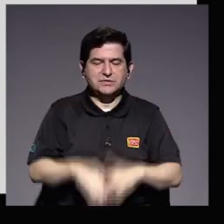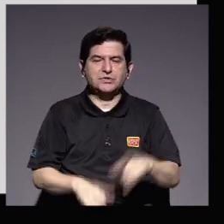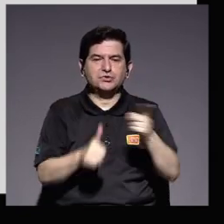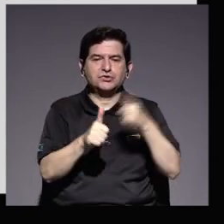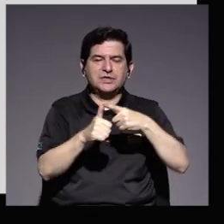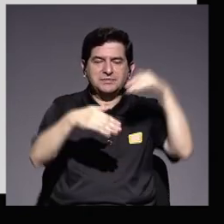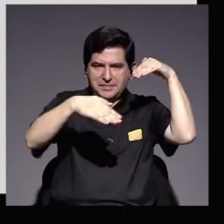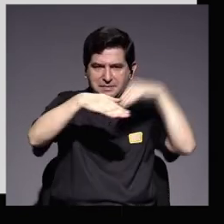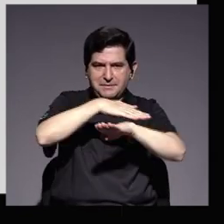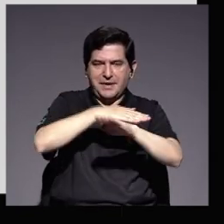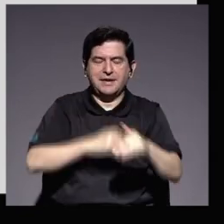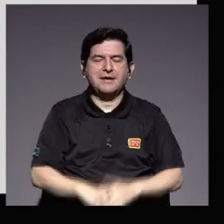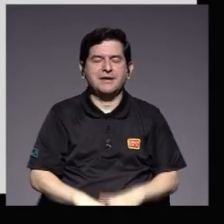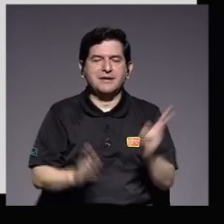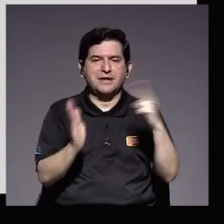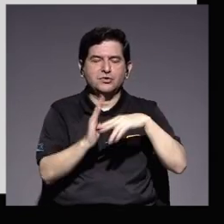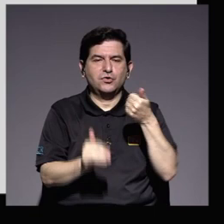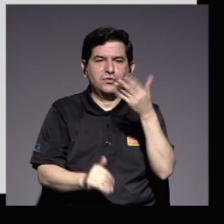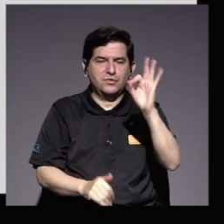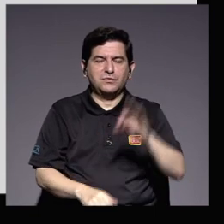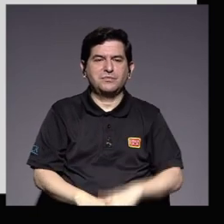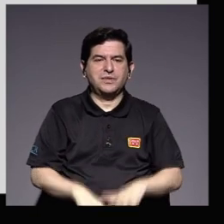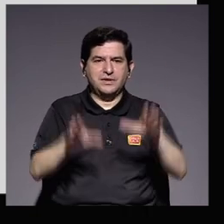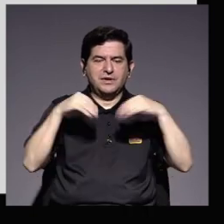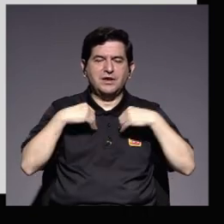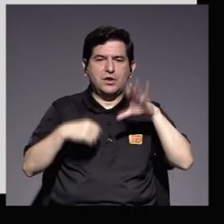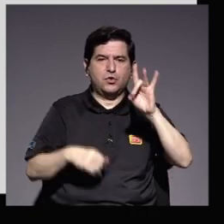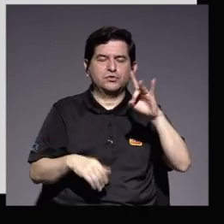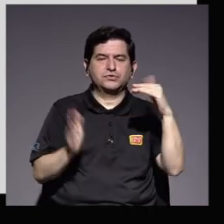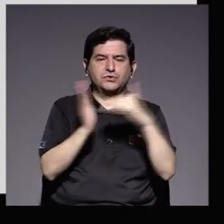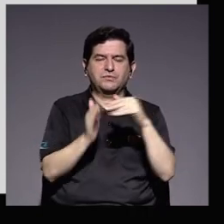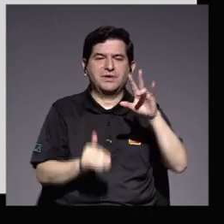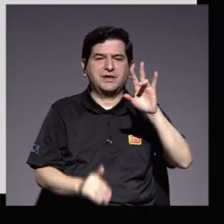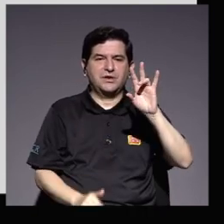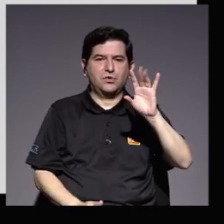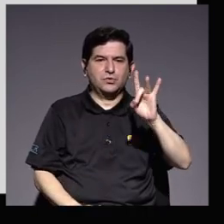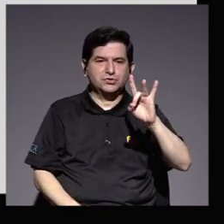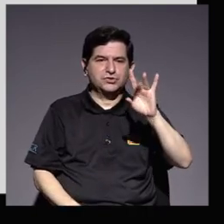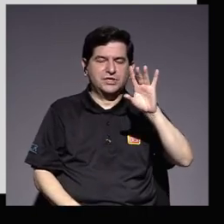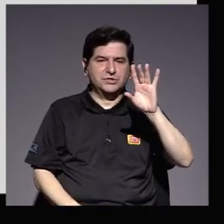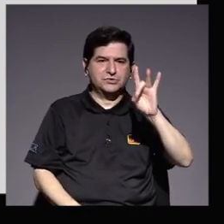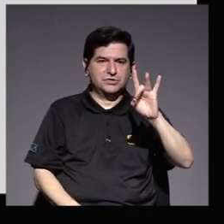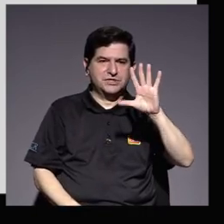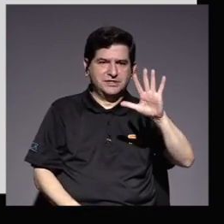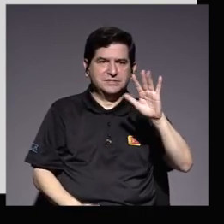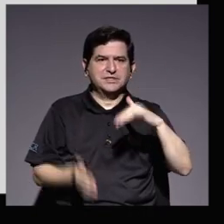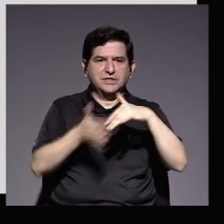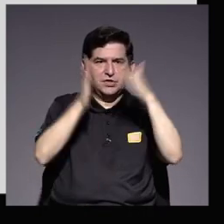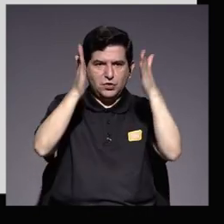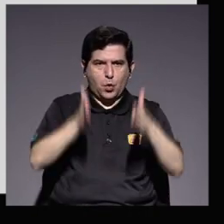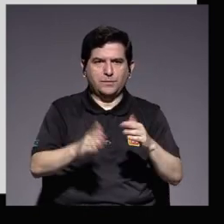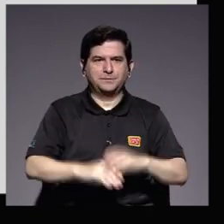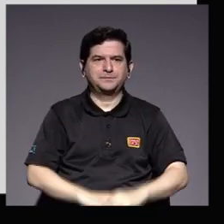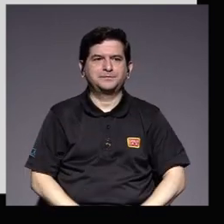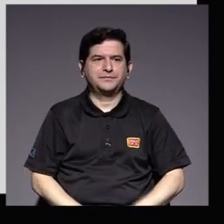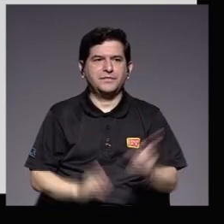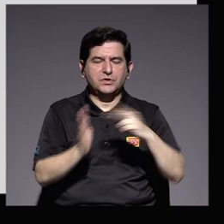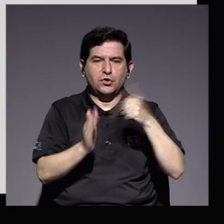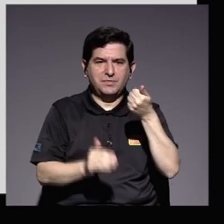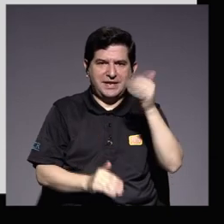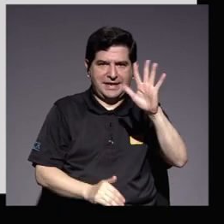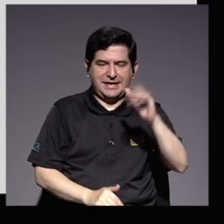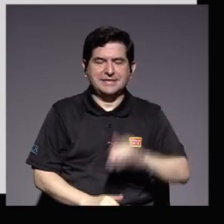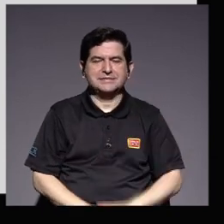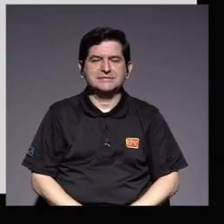primer ingreso en el 2019 se admitieron 8.785 estudiantes en el 2015